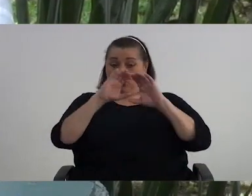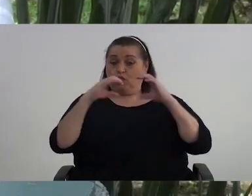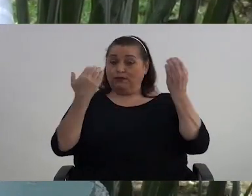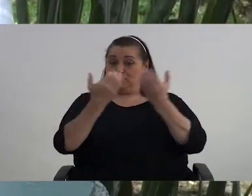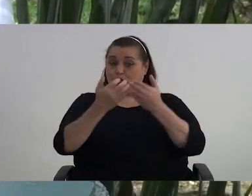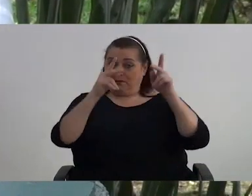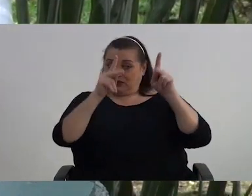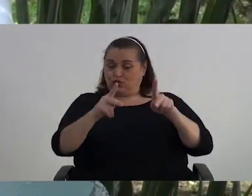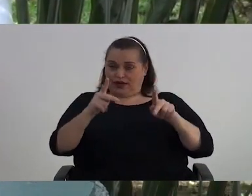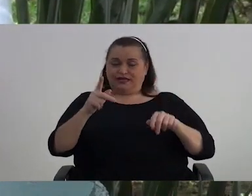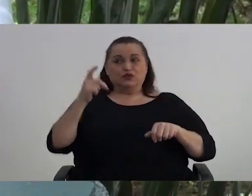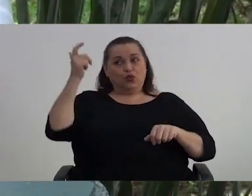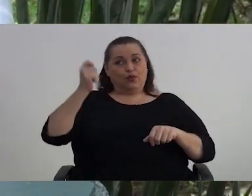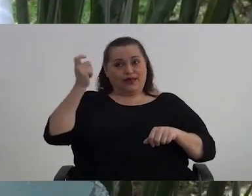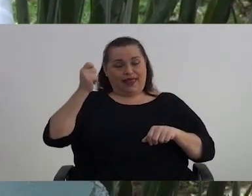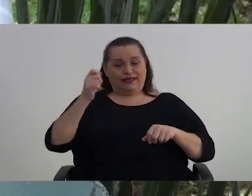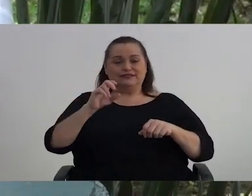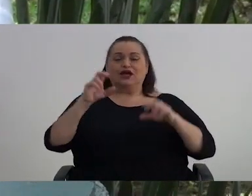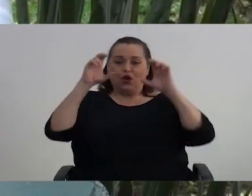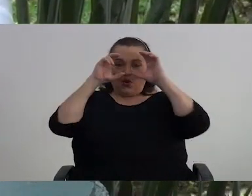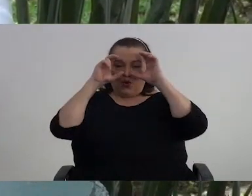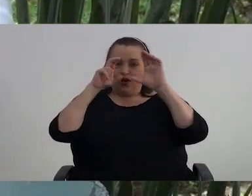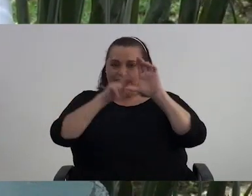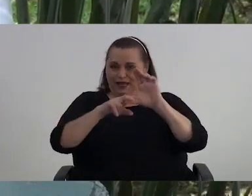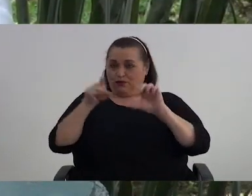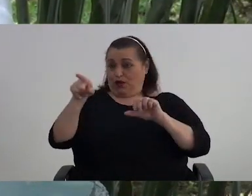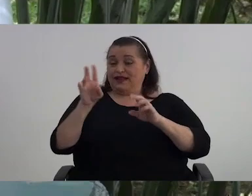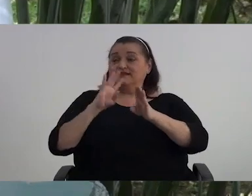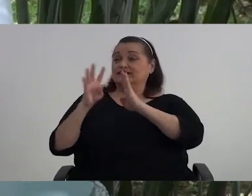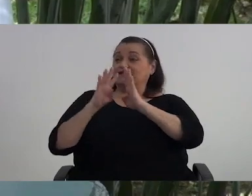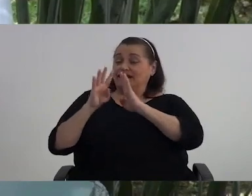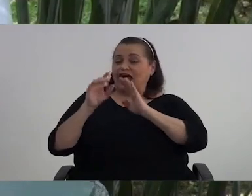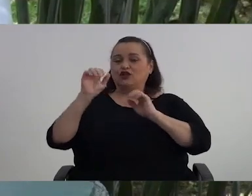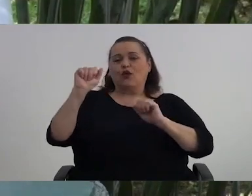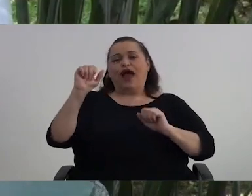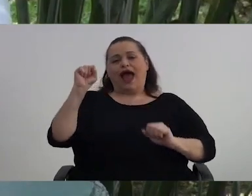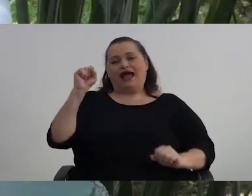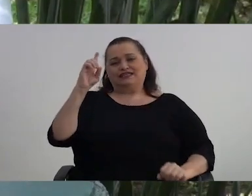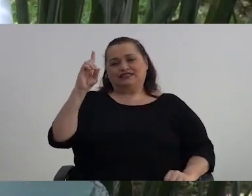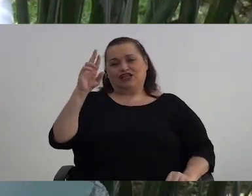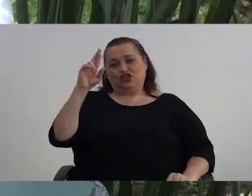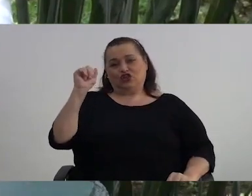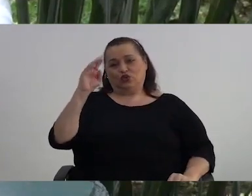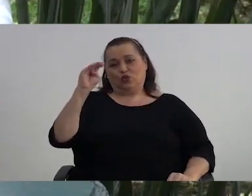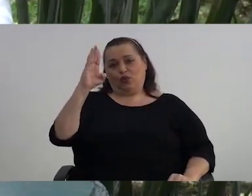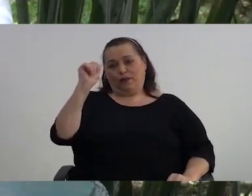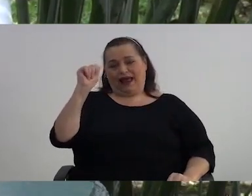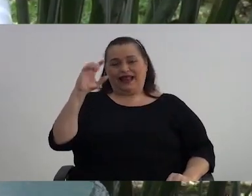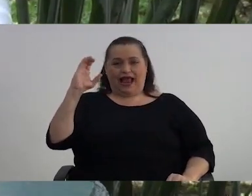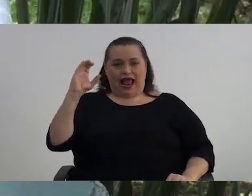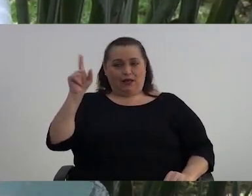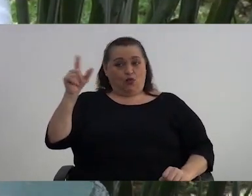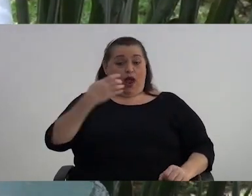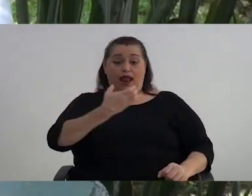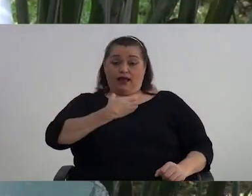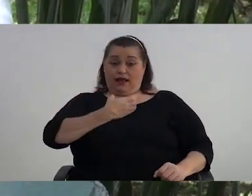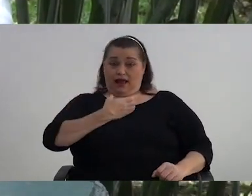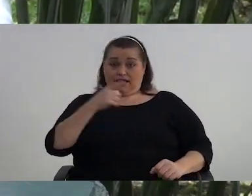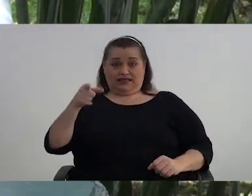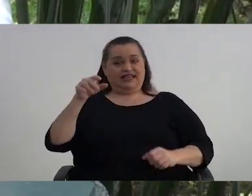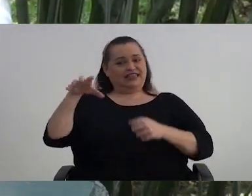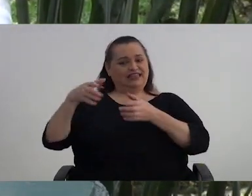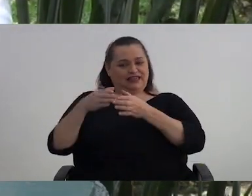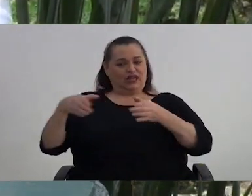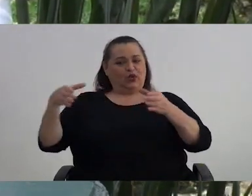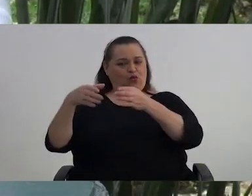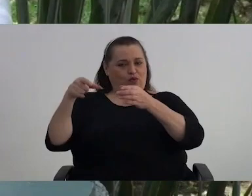Personas Jubiladas del Colipro, quien se encuentra conversando con el señor Asdrúbal Calvo, alcalde de Esparza, quien nos va